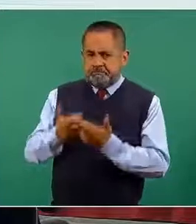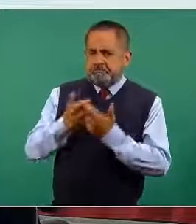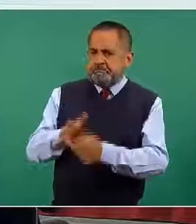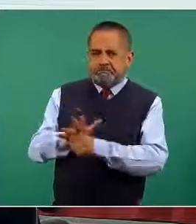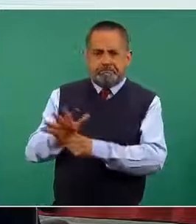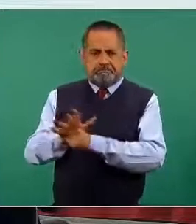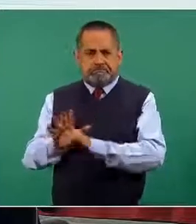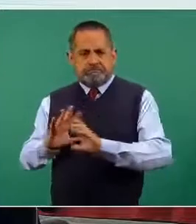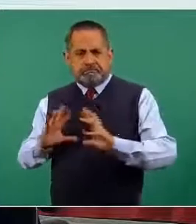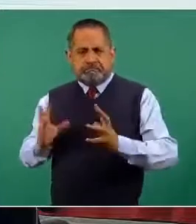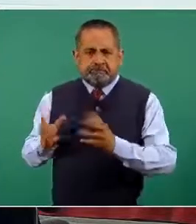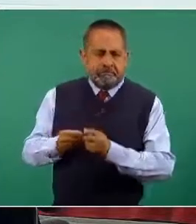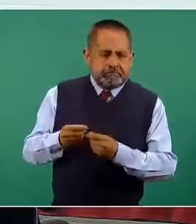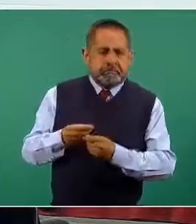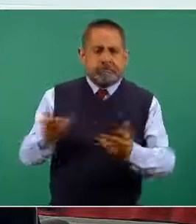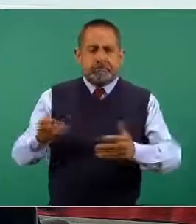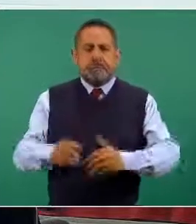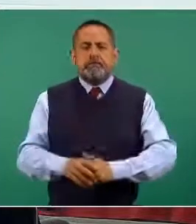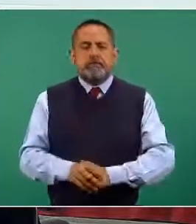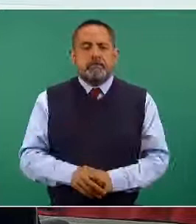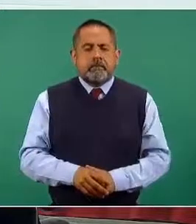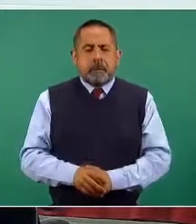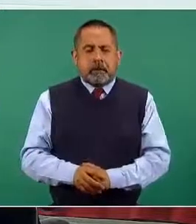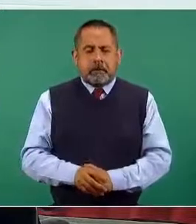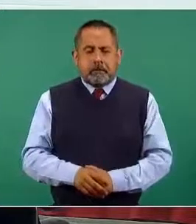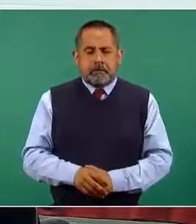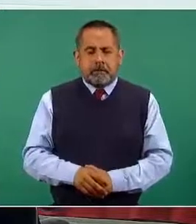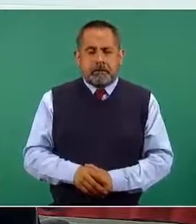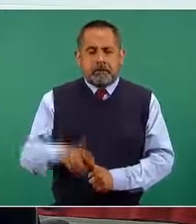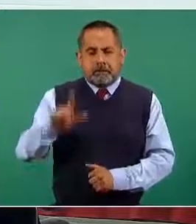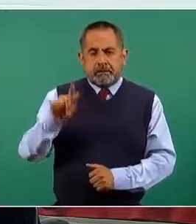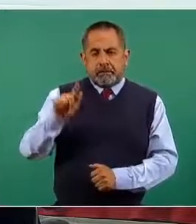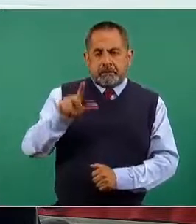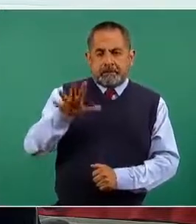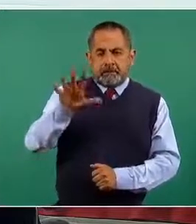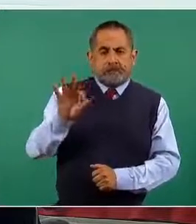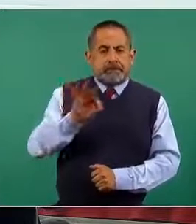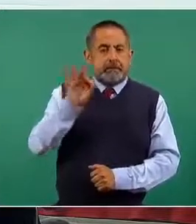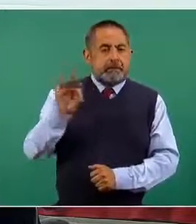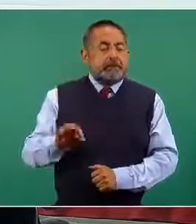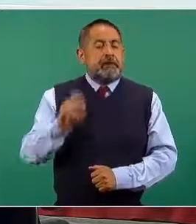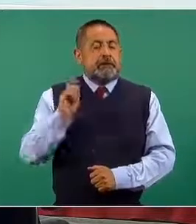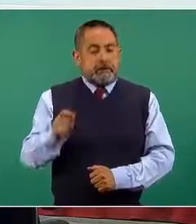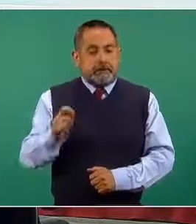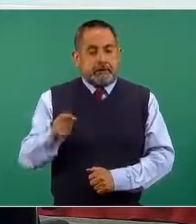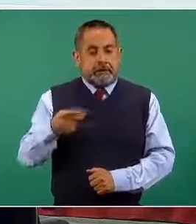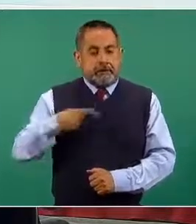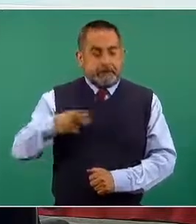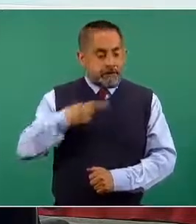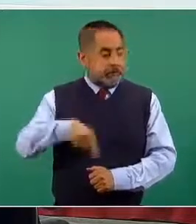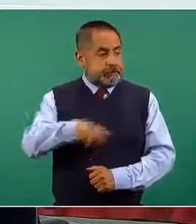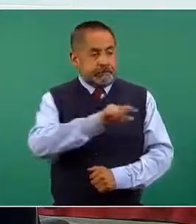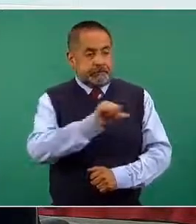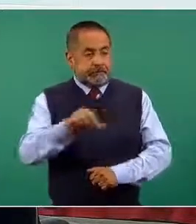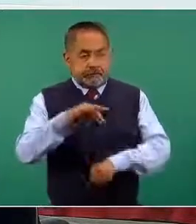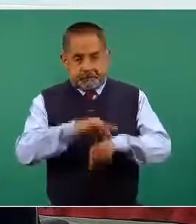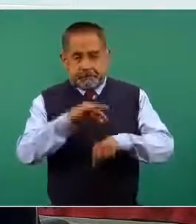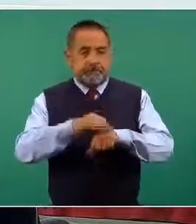aplicado. El 75% del personal de salud